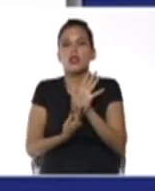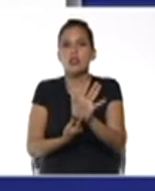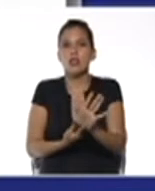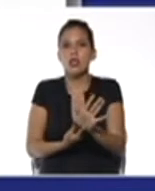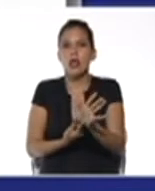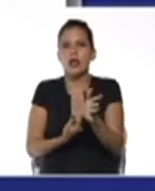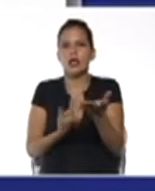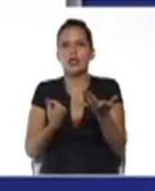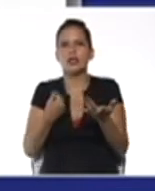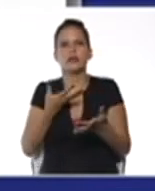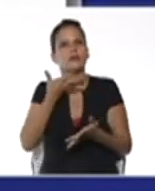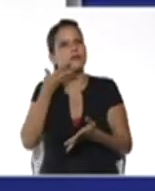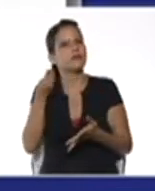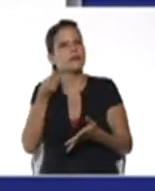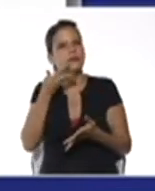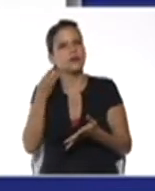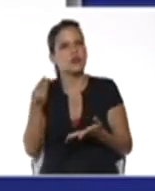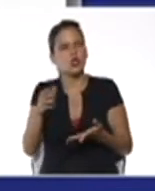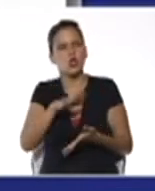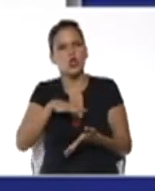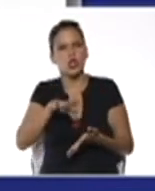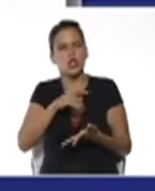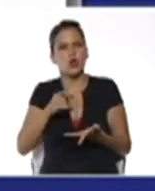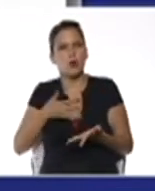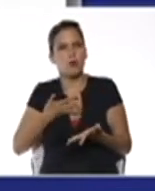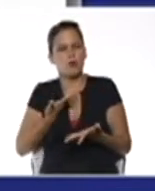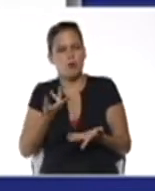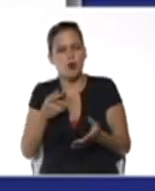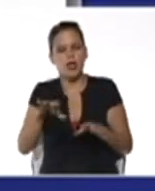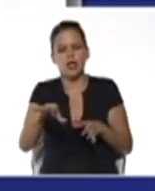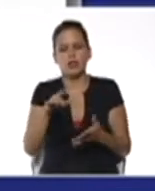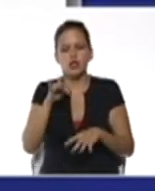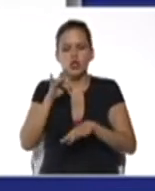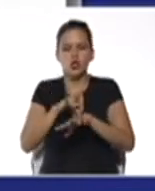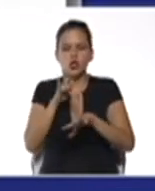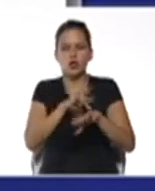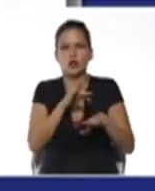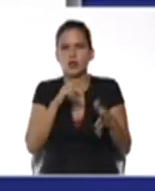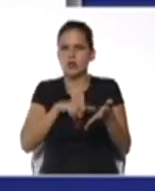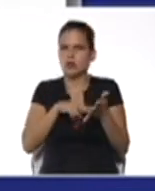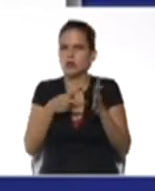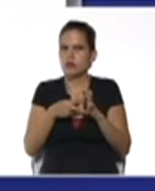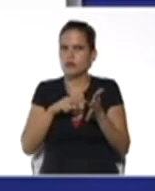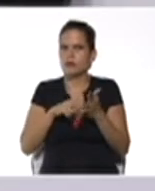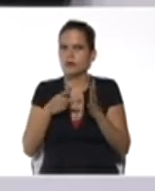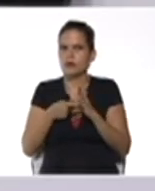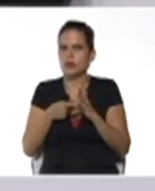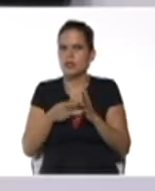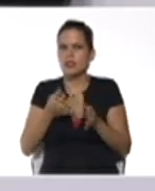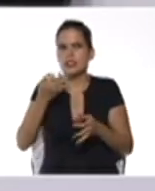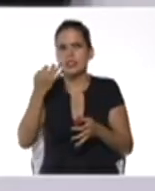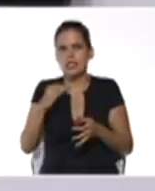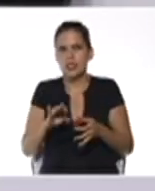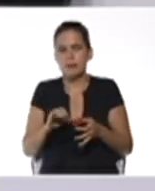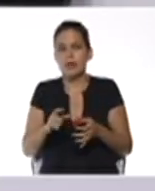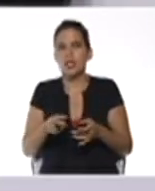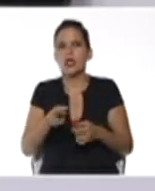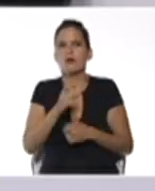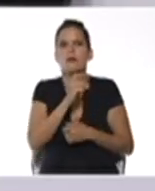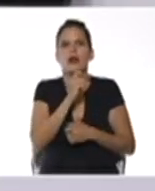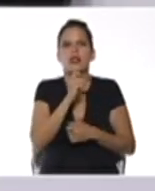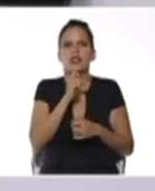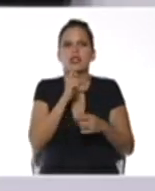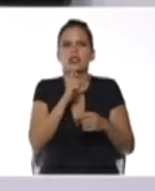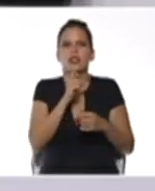experimentación de situaciones donde ellos puedan manipular esos conceptos ir siempre de lo más específico